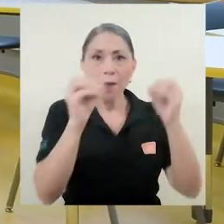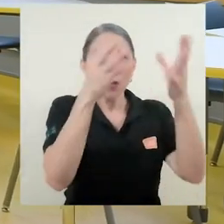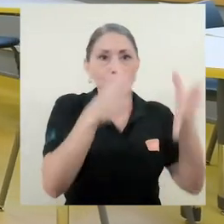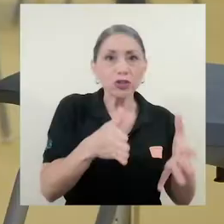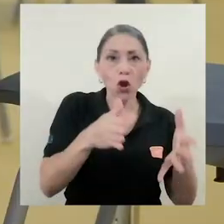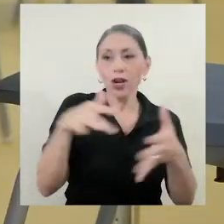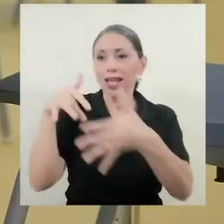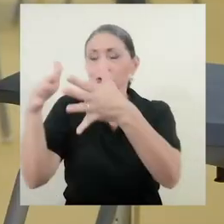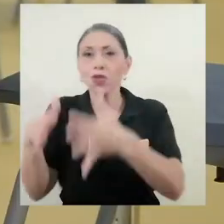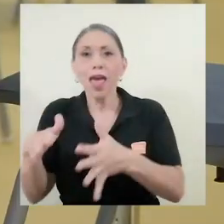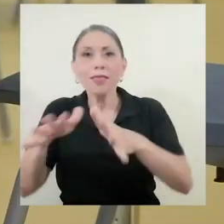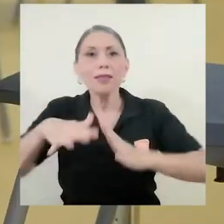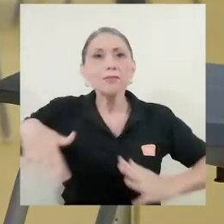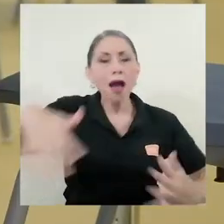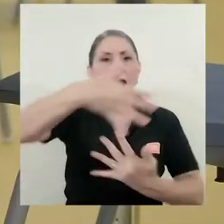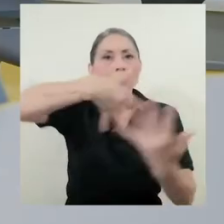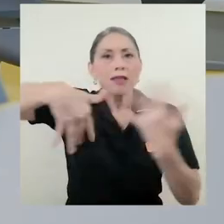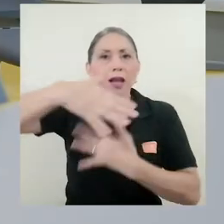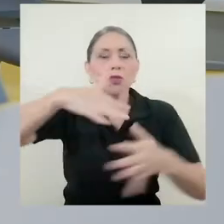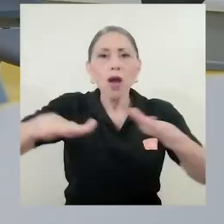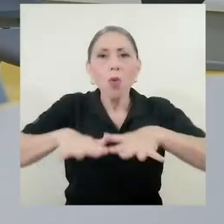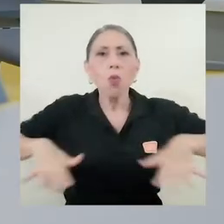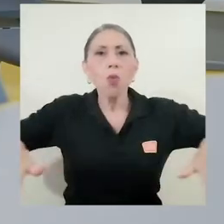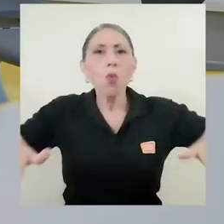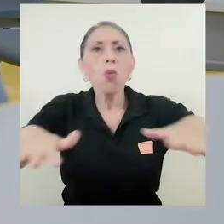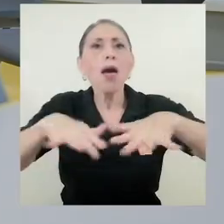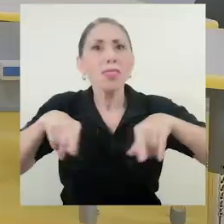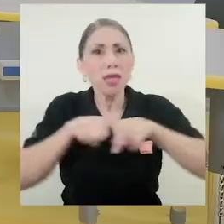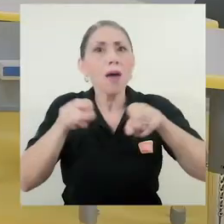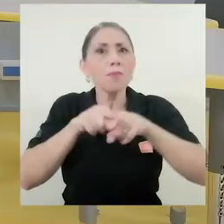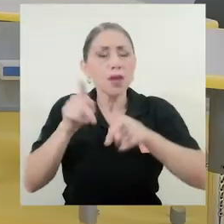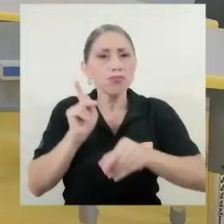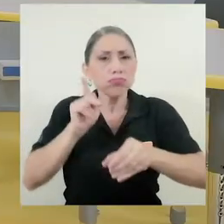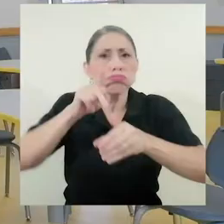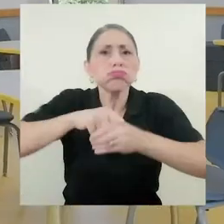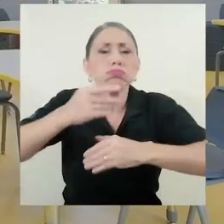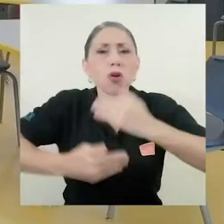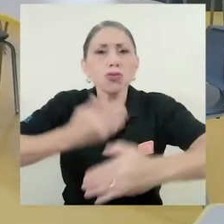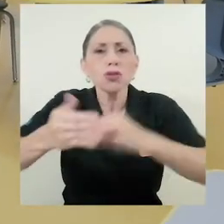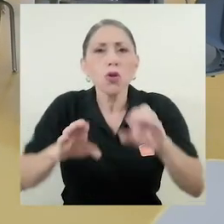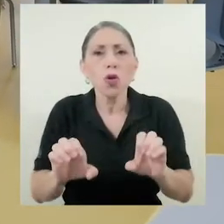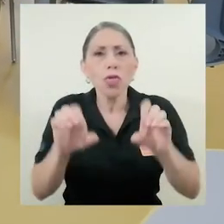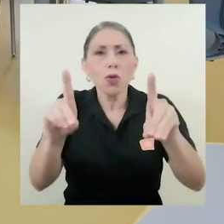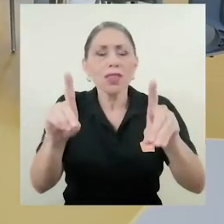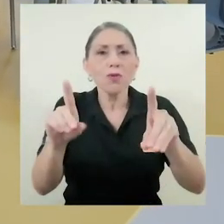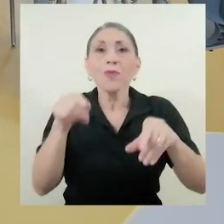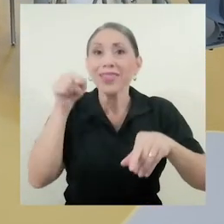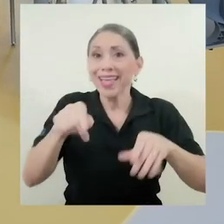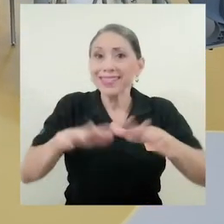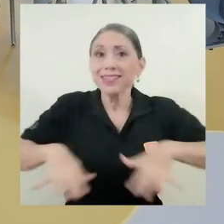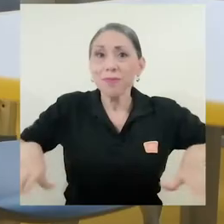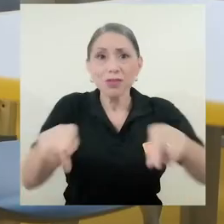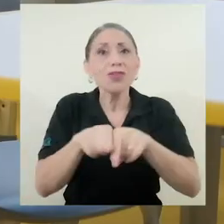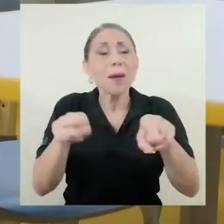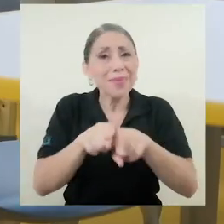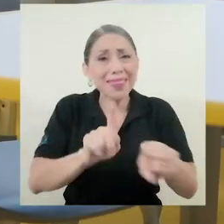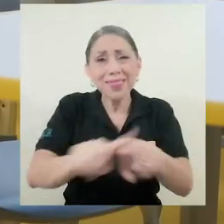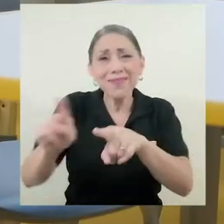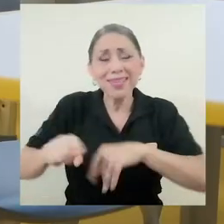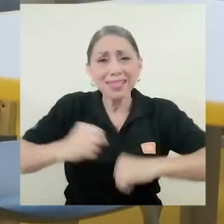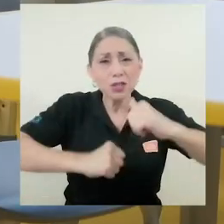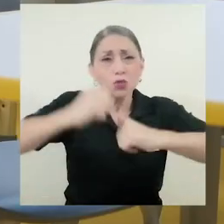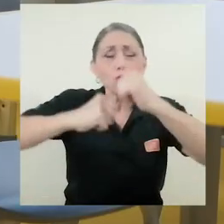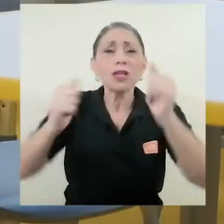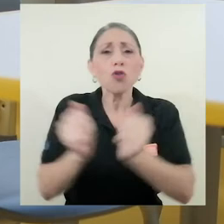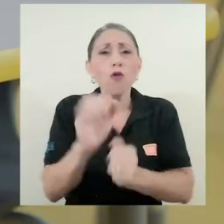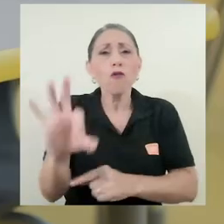con el mismo estudiante, pero también el espacio educativo pasa a ser como un actor también del proceso educativo, porque también este espacio educativo en todas sus estructuras también